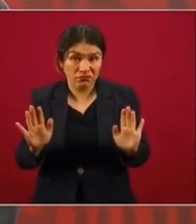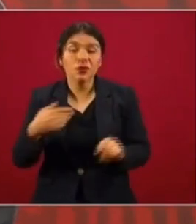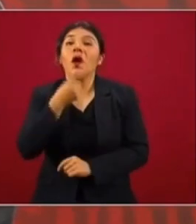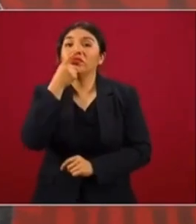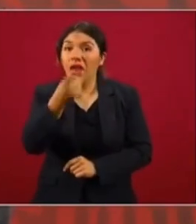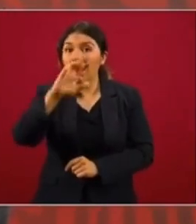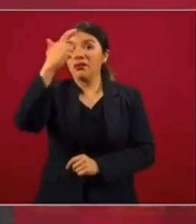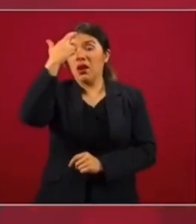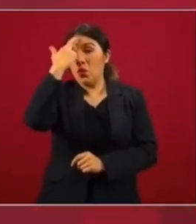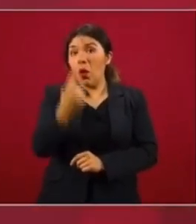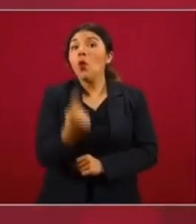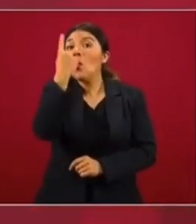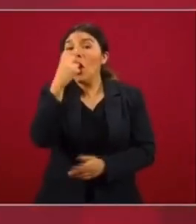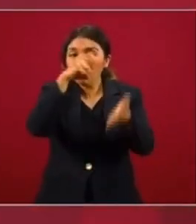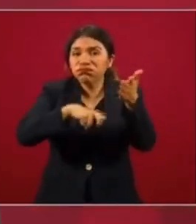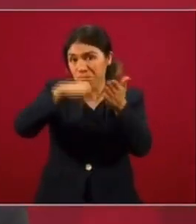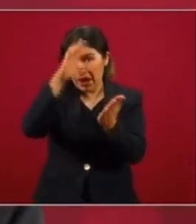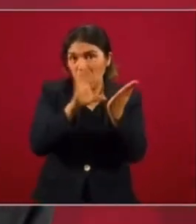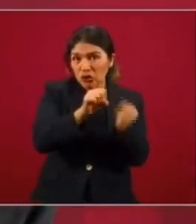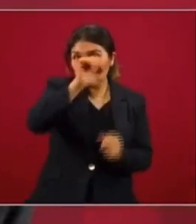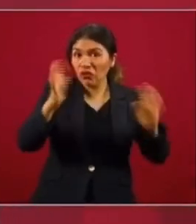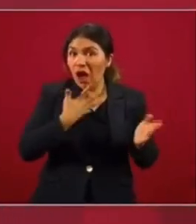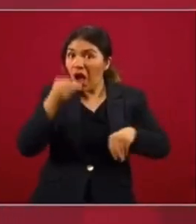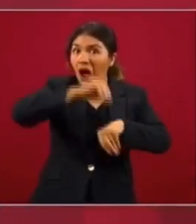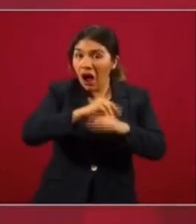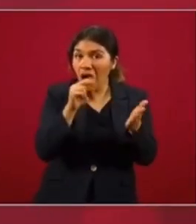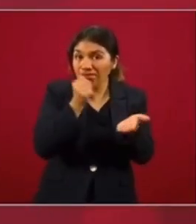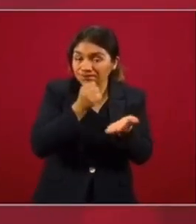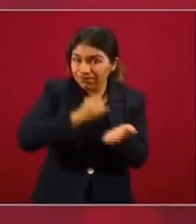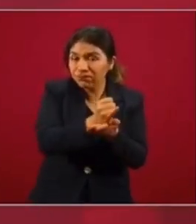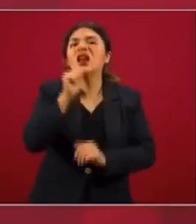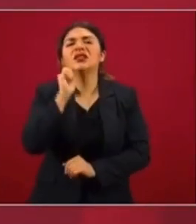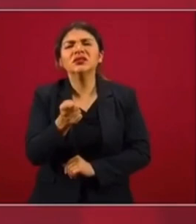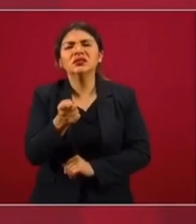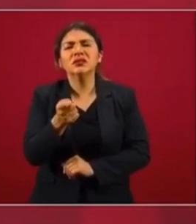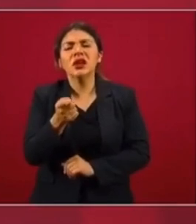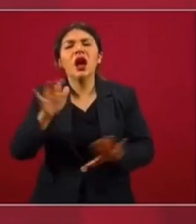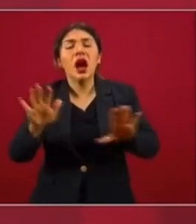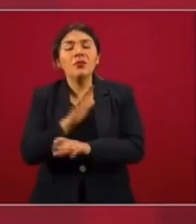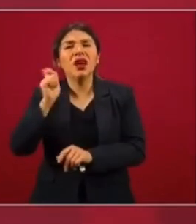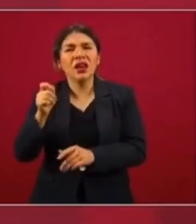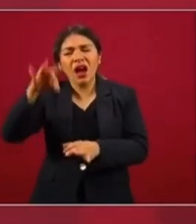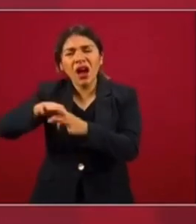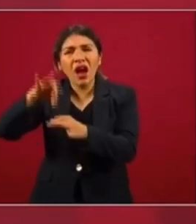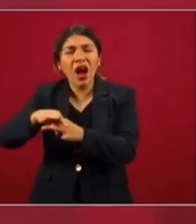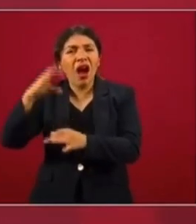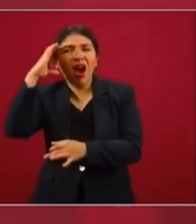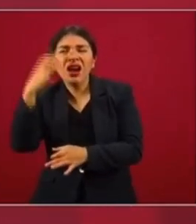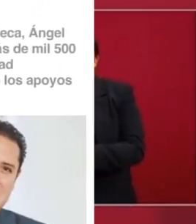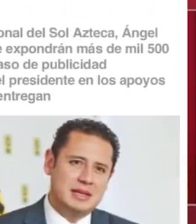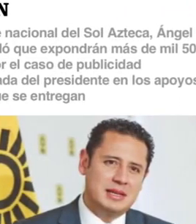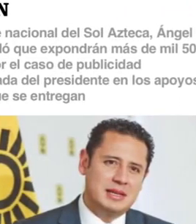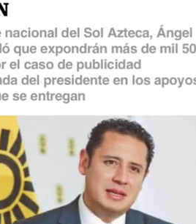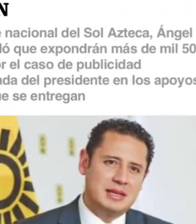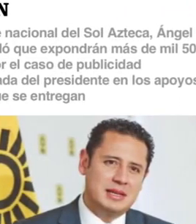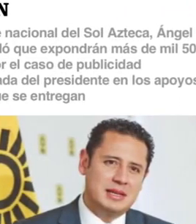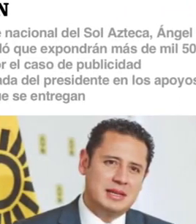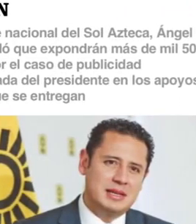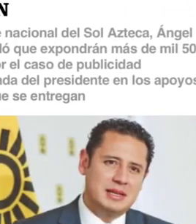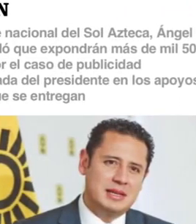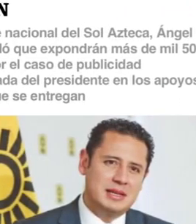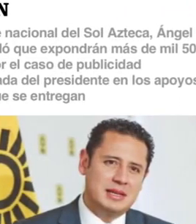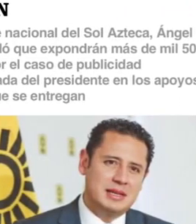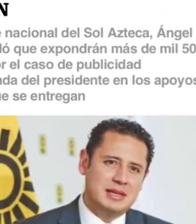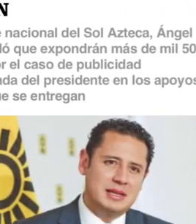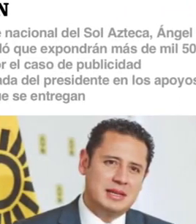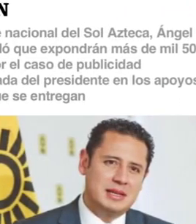que una de las reformas a la Constitución que se llevaron a cabo fue la de convertir el fraude electoral en delito grave. Es decir,